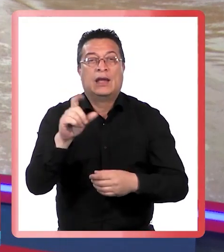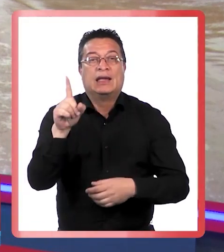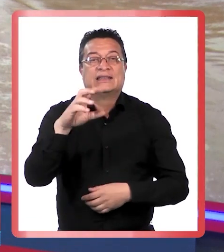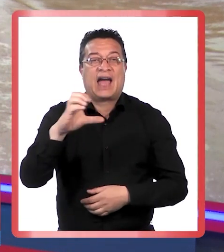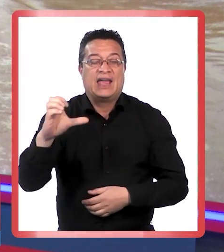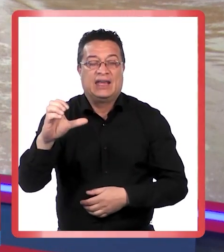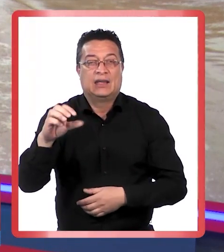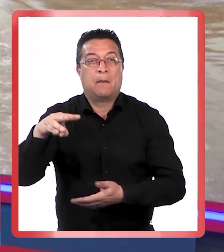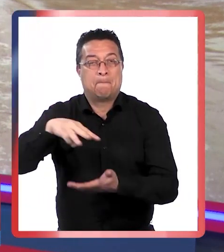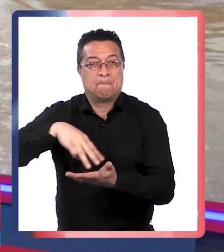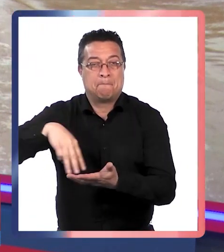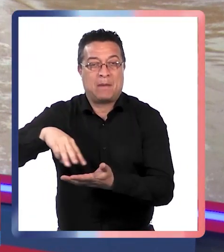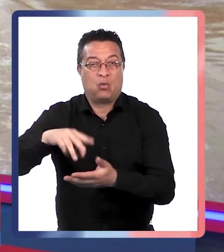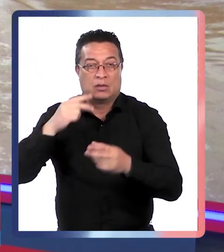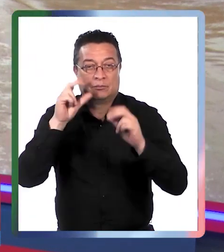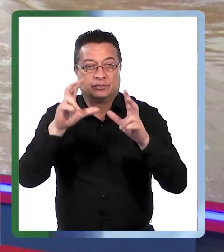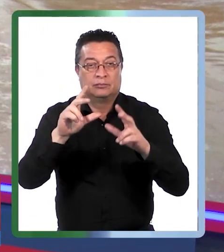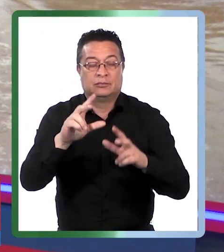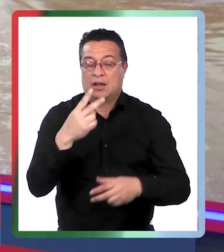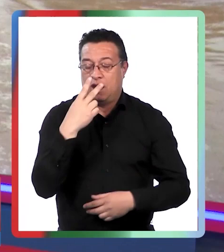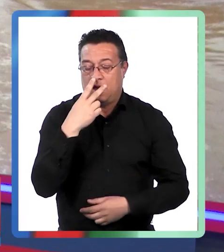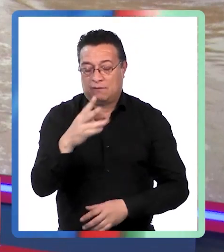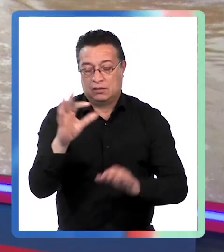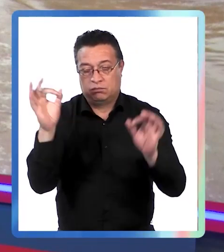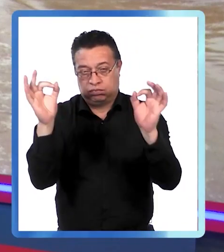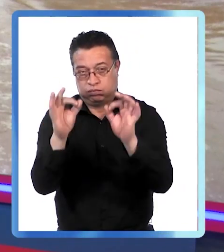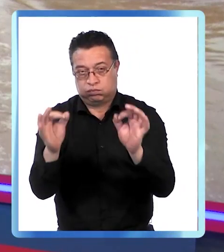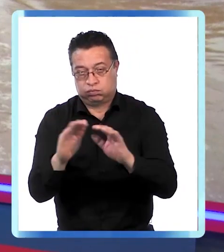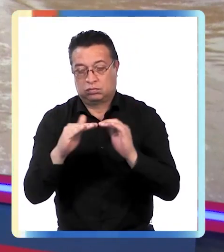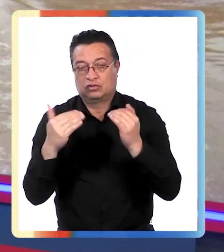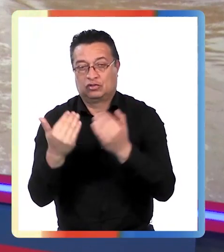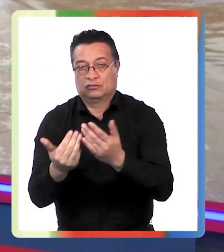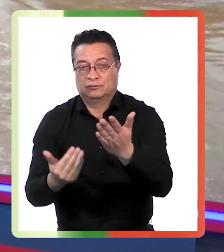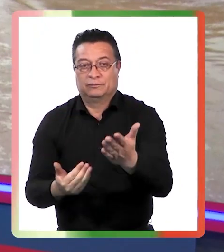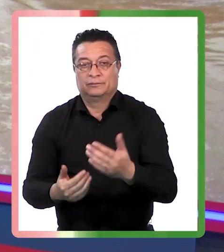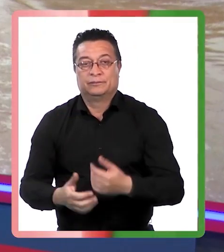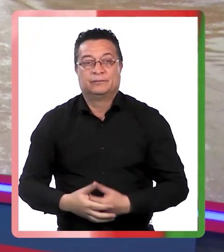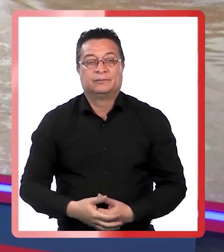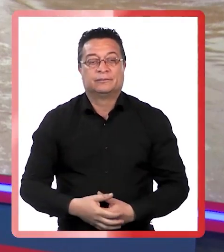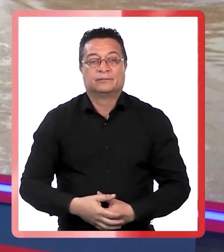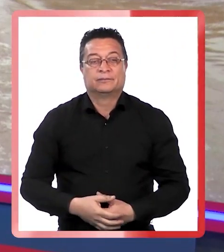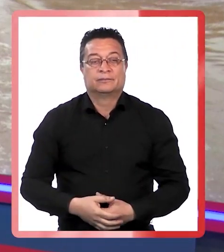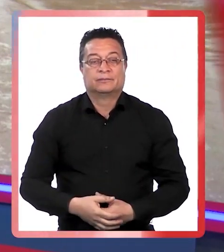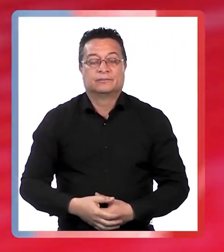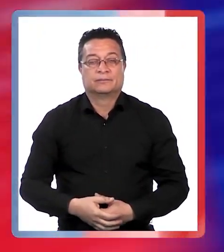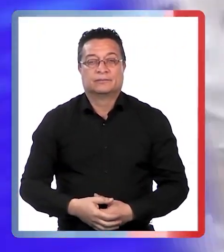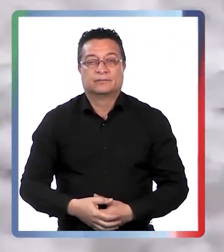alertas SAE en la región del Maule TV5 de Linares con todos los detalles de la siguiente nota